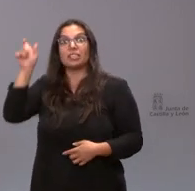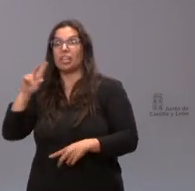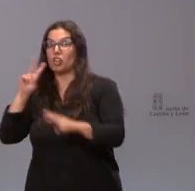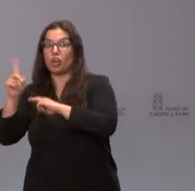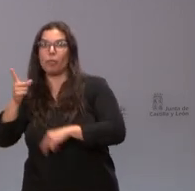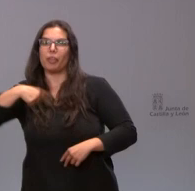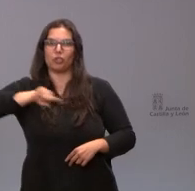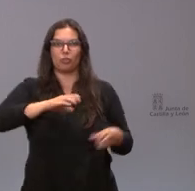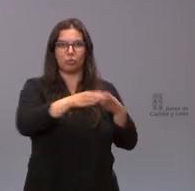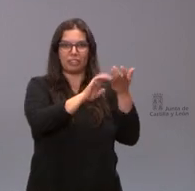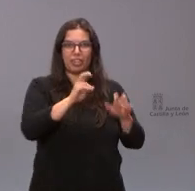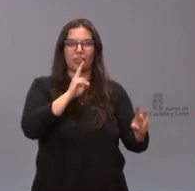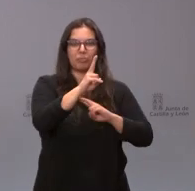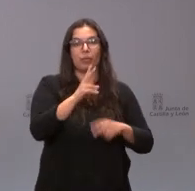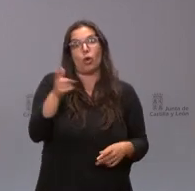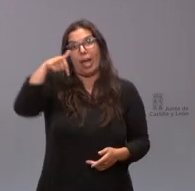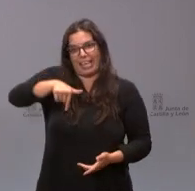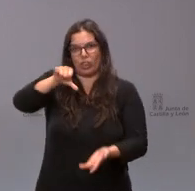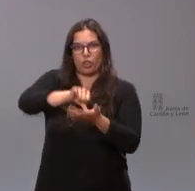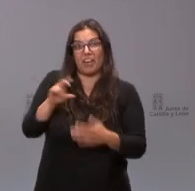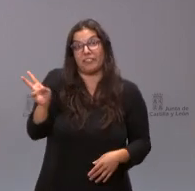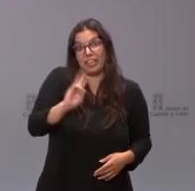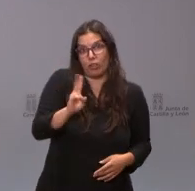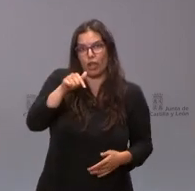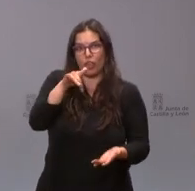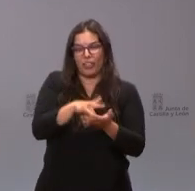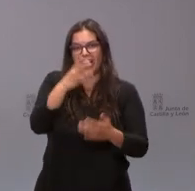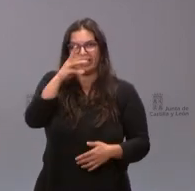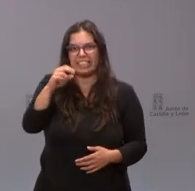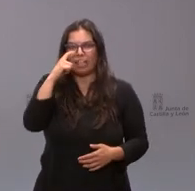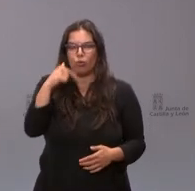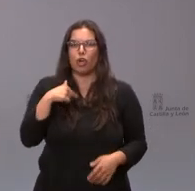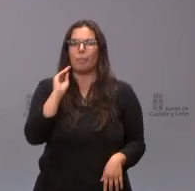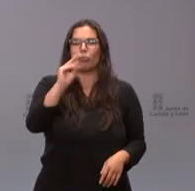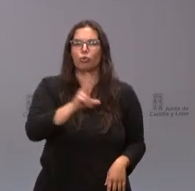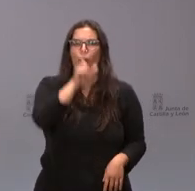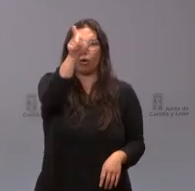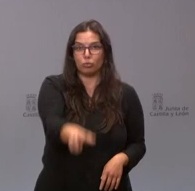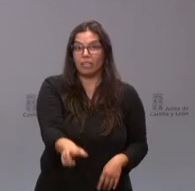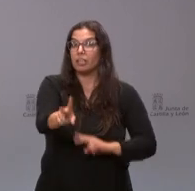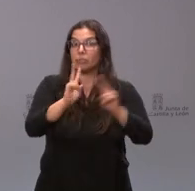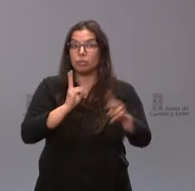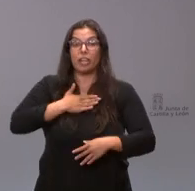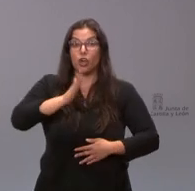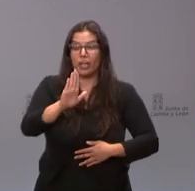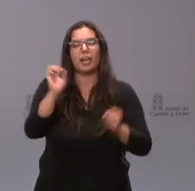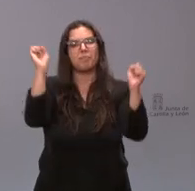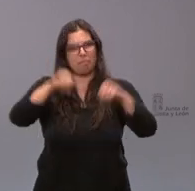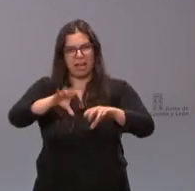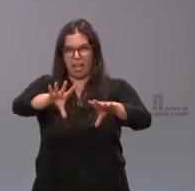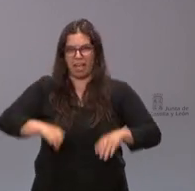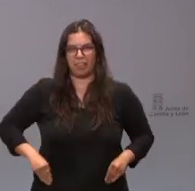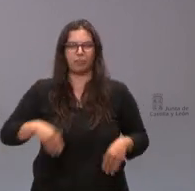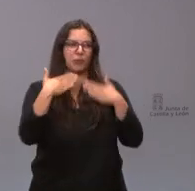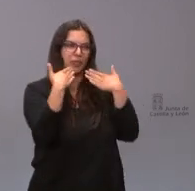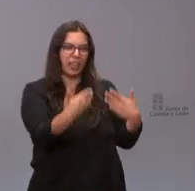Castellano siempre responde estamos en Valladolid es 30 de junio yo le estoy preguntando a usted no quiere responder muy bien lo acepto muchas